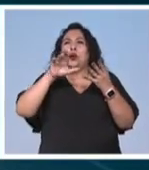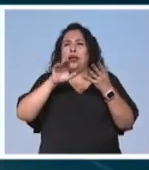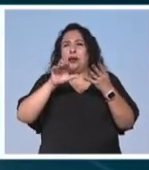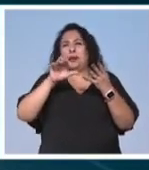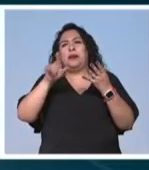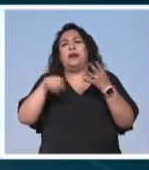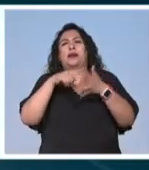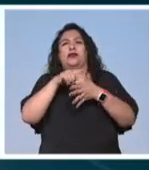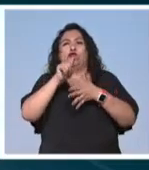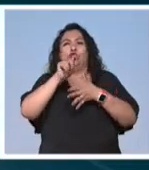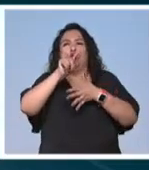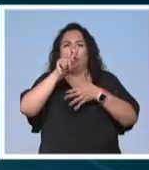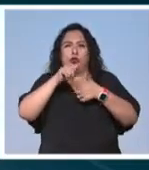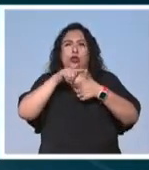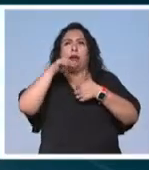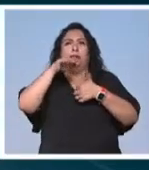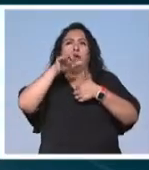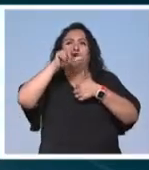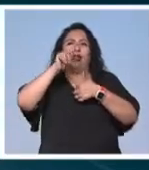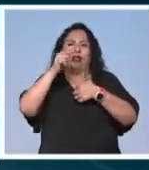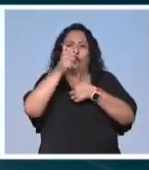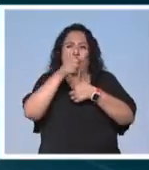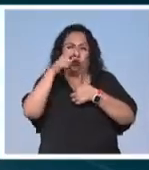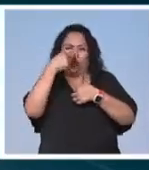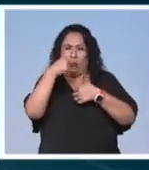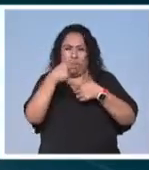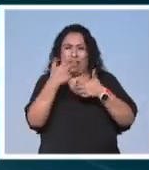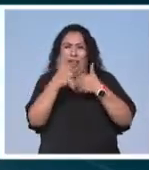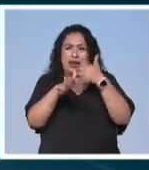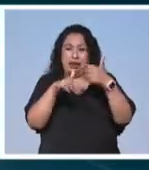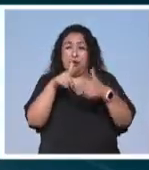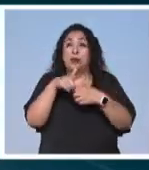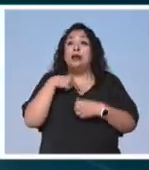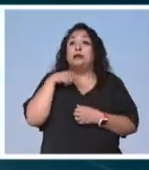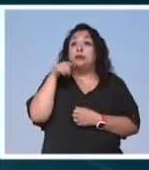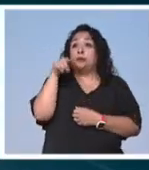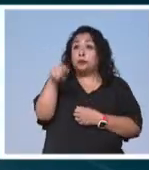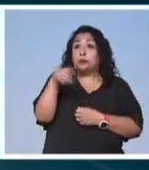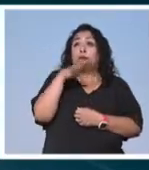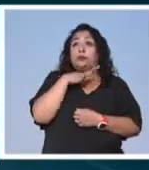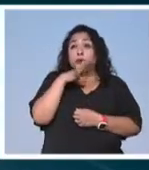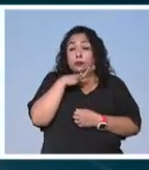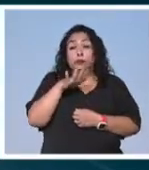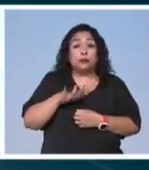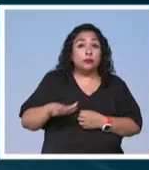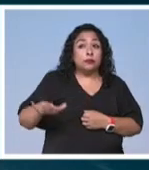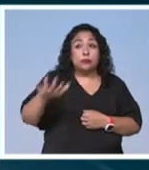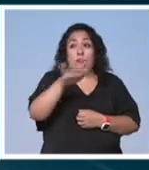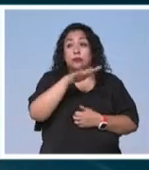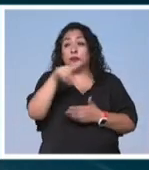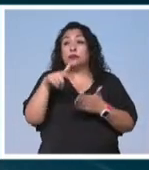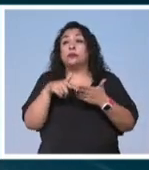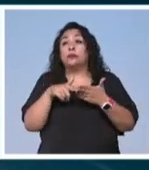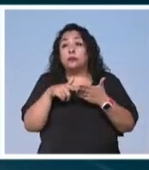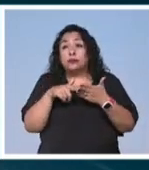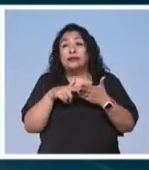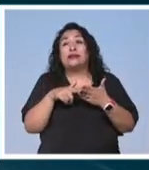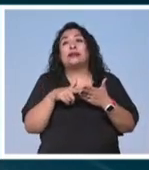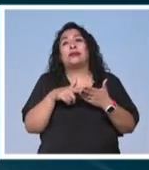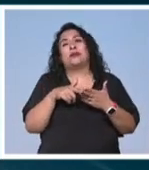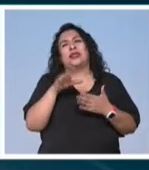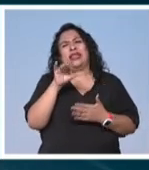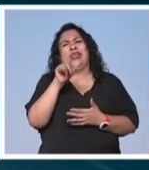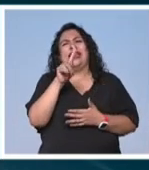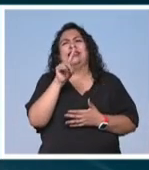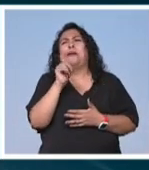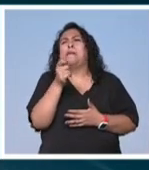cotera la tusa o el mulato azul Ahí tenemos una zona que es de origen cárstico